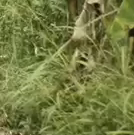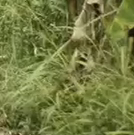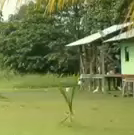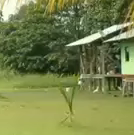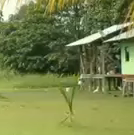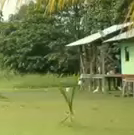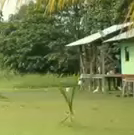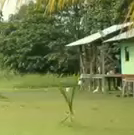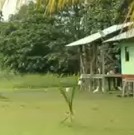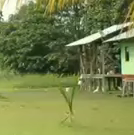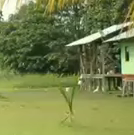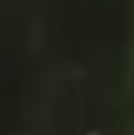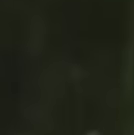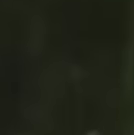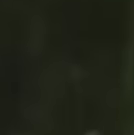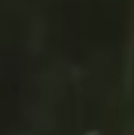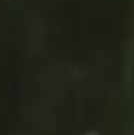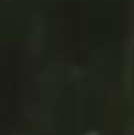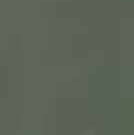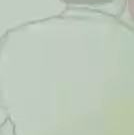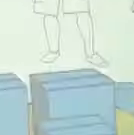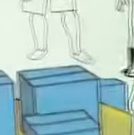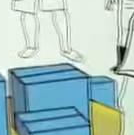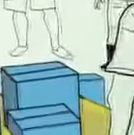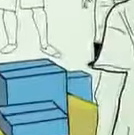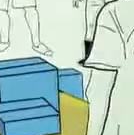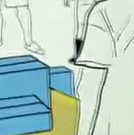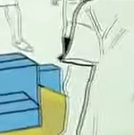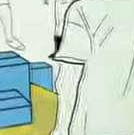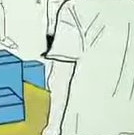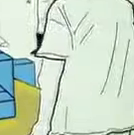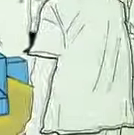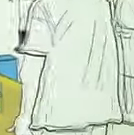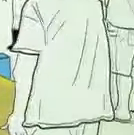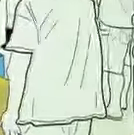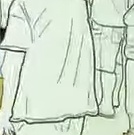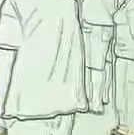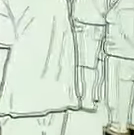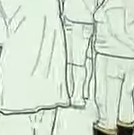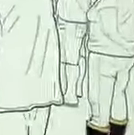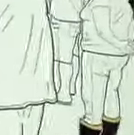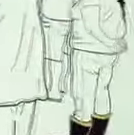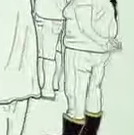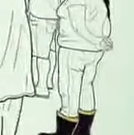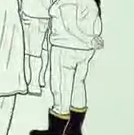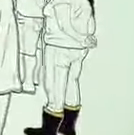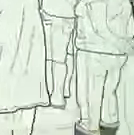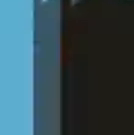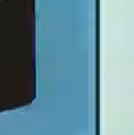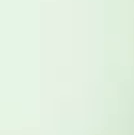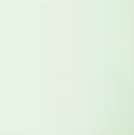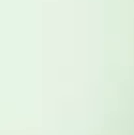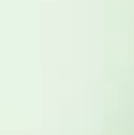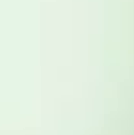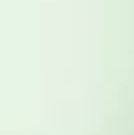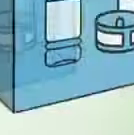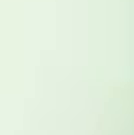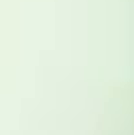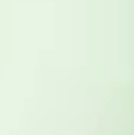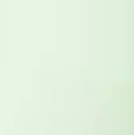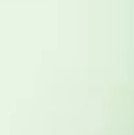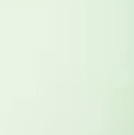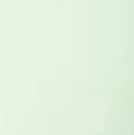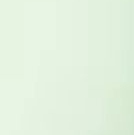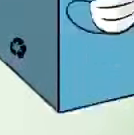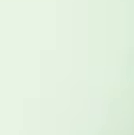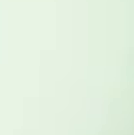tu familia y a tu comunidad. Por ejemplo, adecuar un espacio para atender a las autoridades o trabajadores de salud y desinfectar